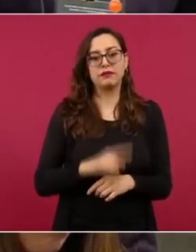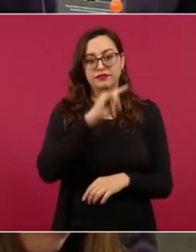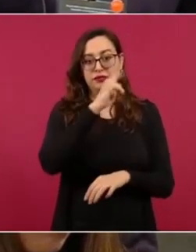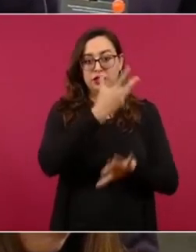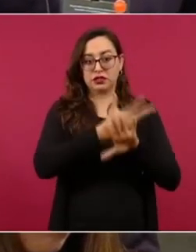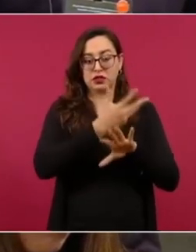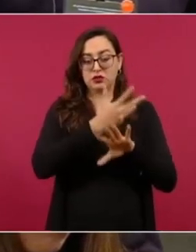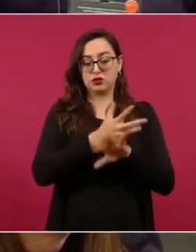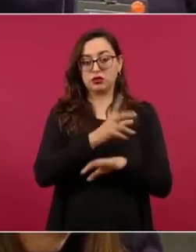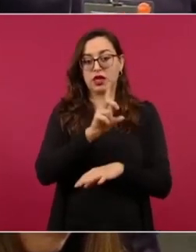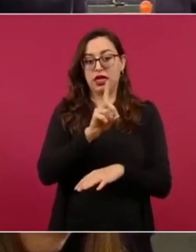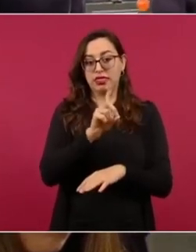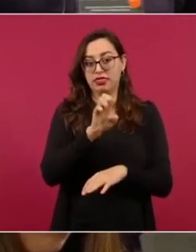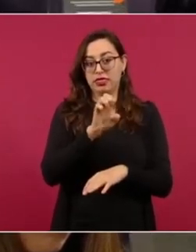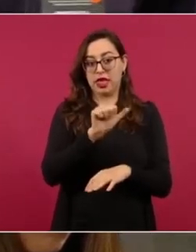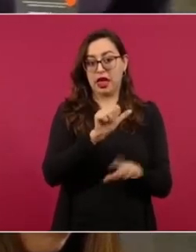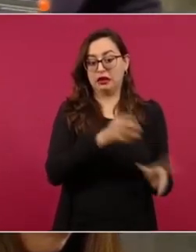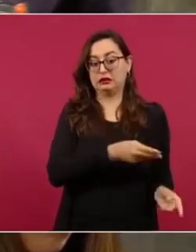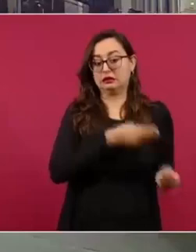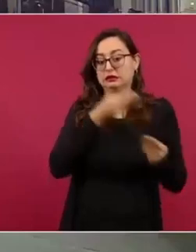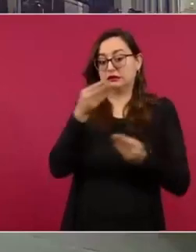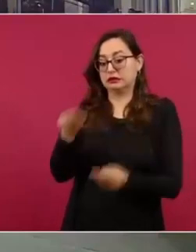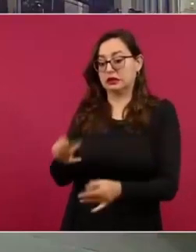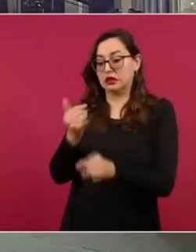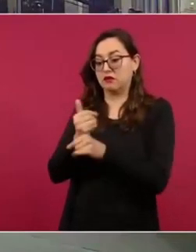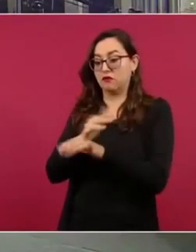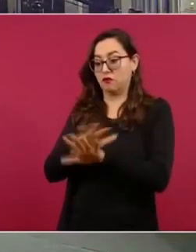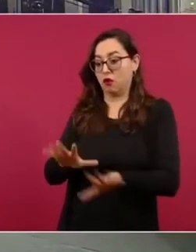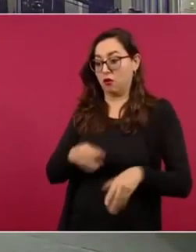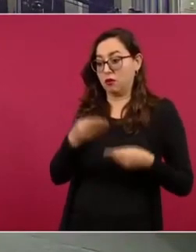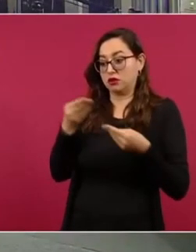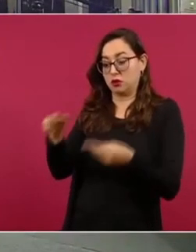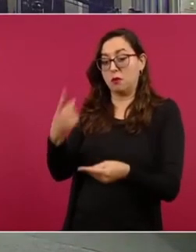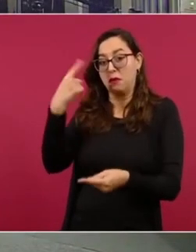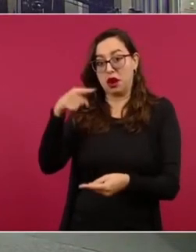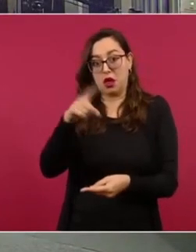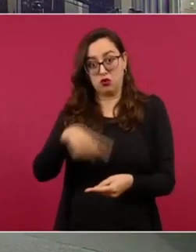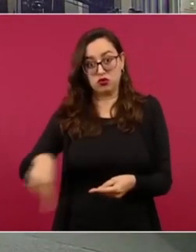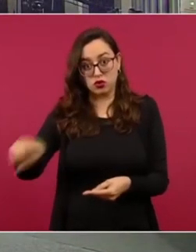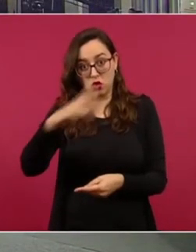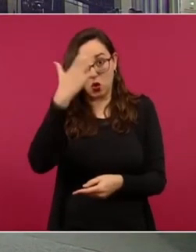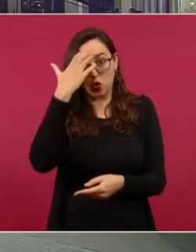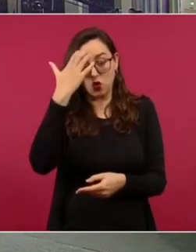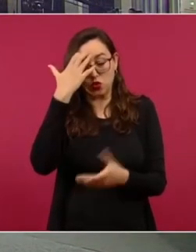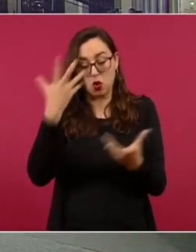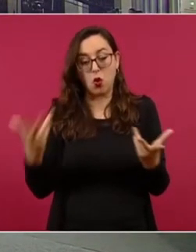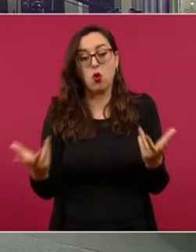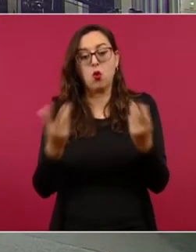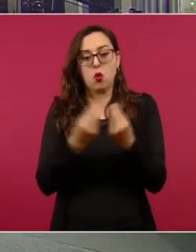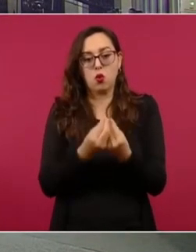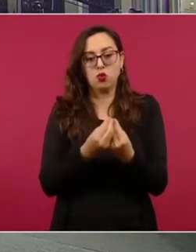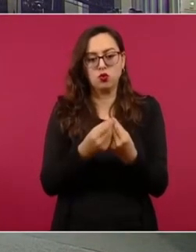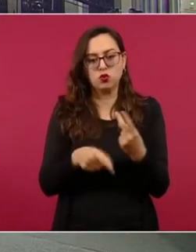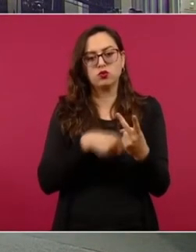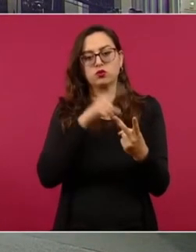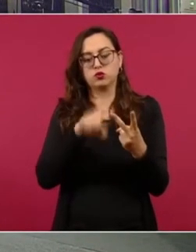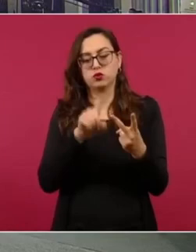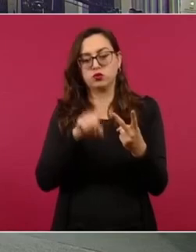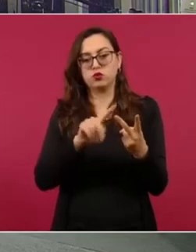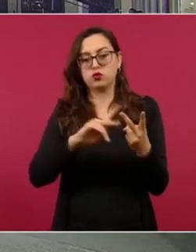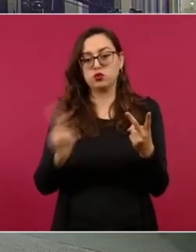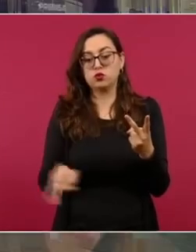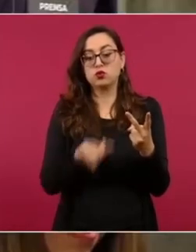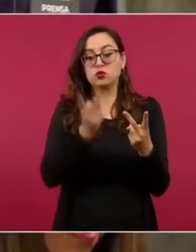directamente al gobierno de México para que tengan conocimiento o cuestionen también en conjunto. Y también preguntarle si se hace